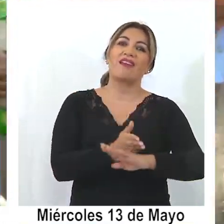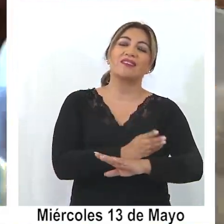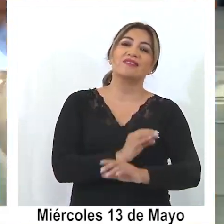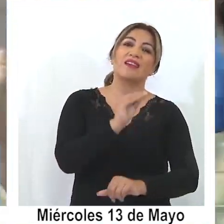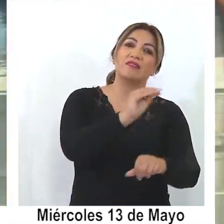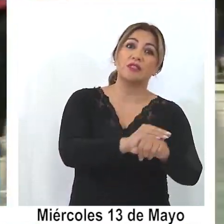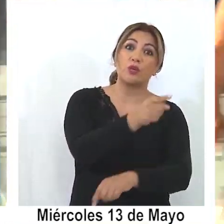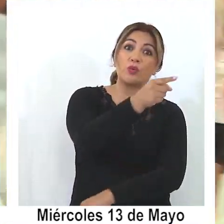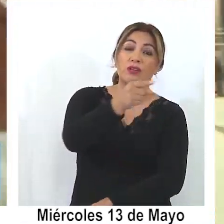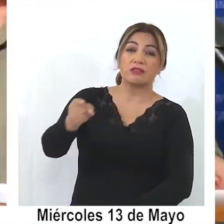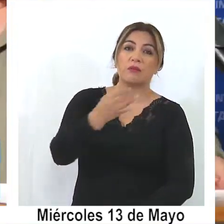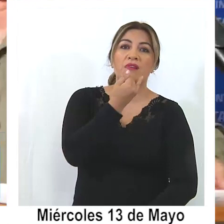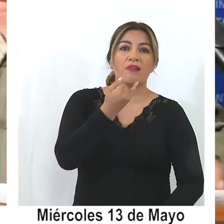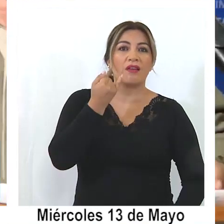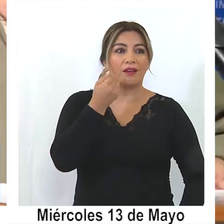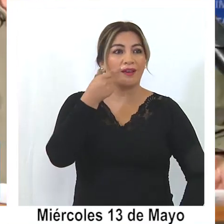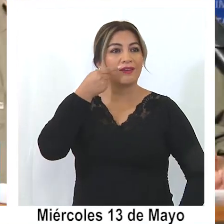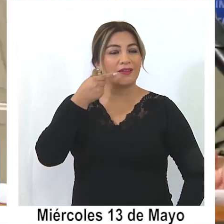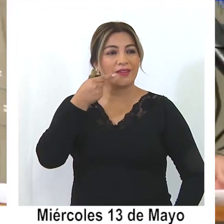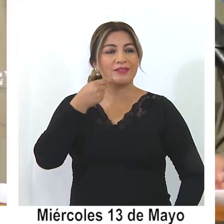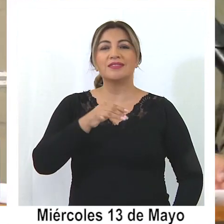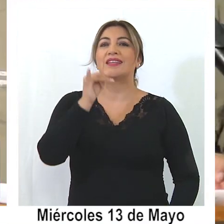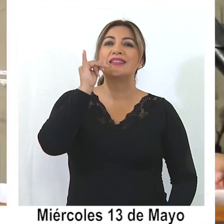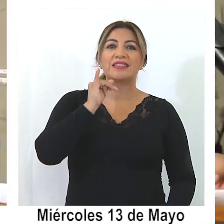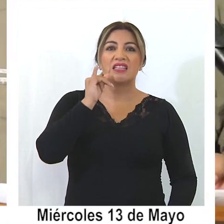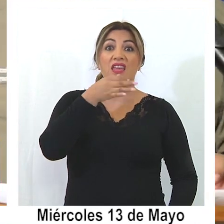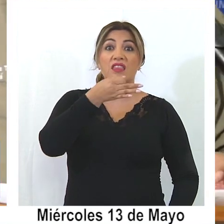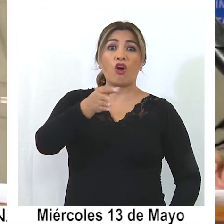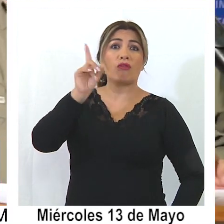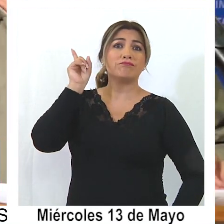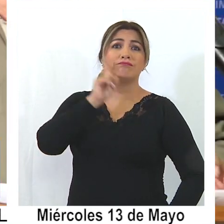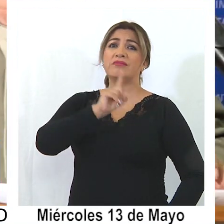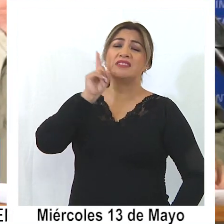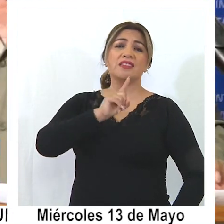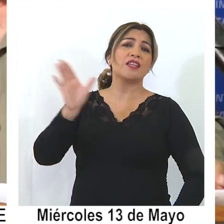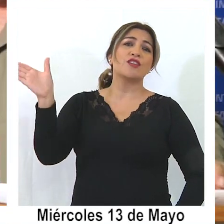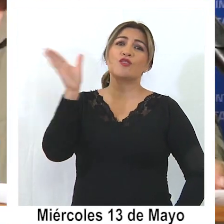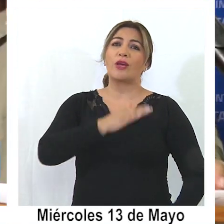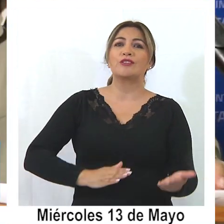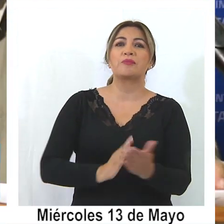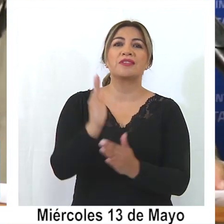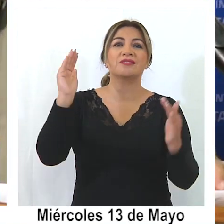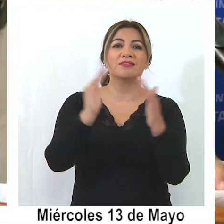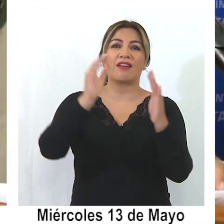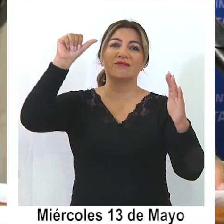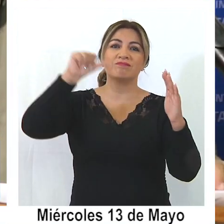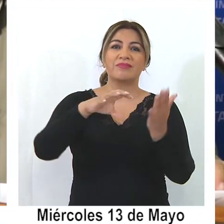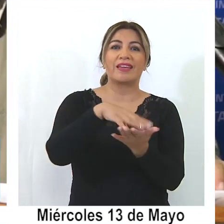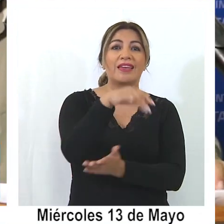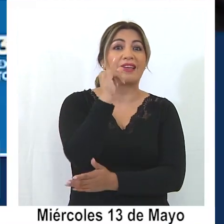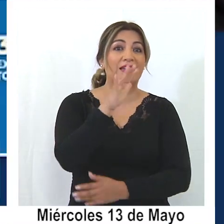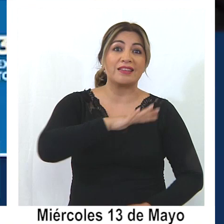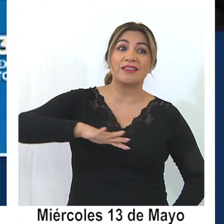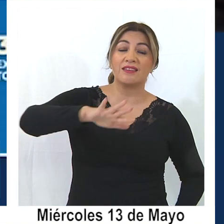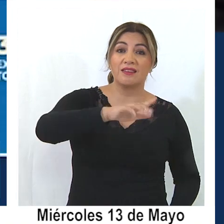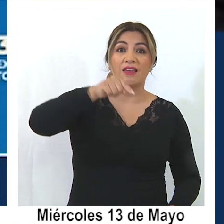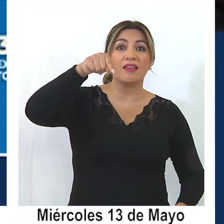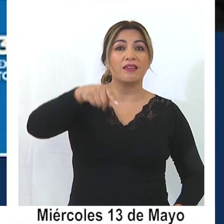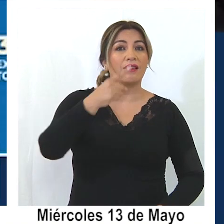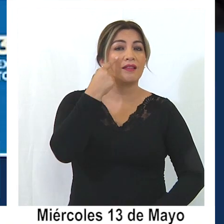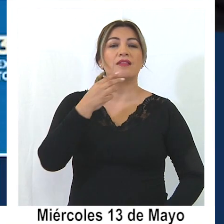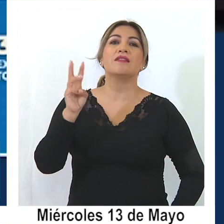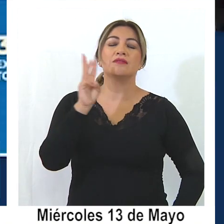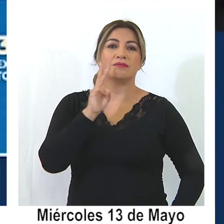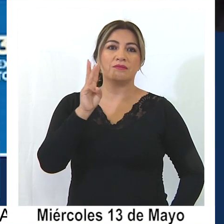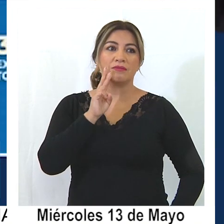apenas una semana el intendente regional desmentía categóricamente el inicio de esta medida en la región, pero este